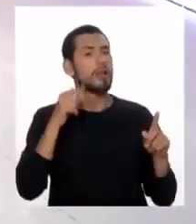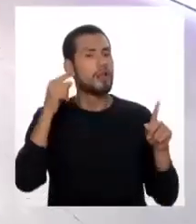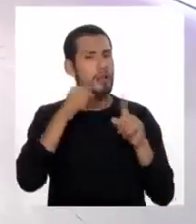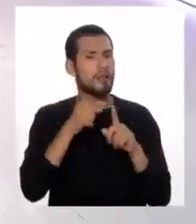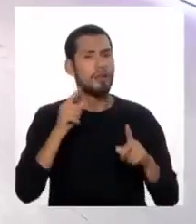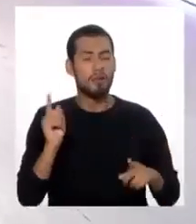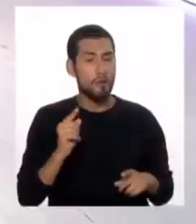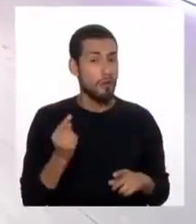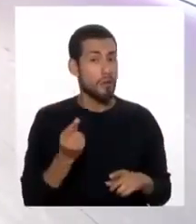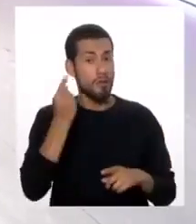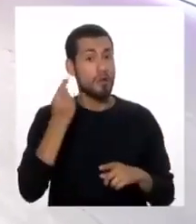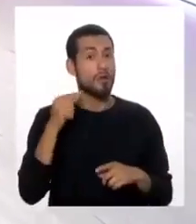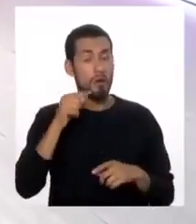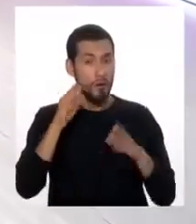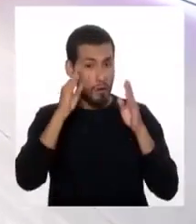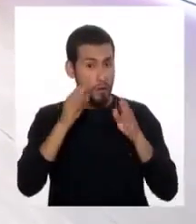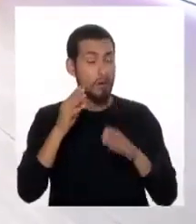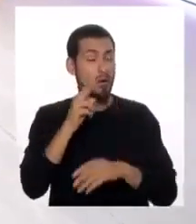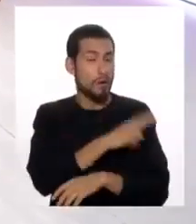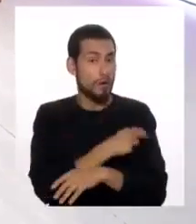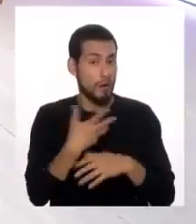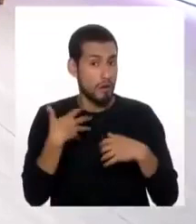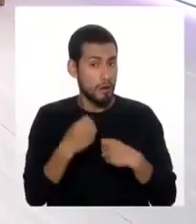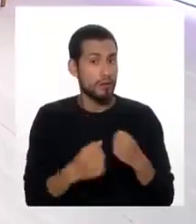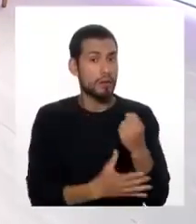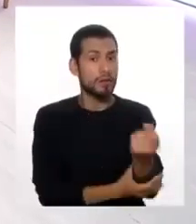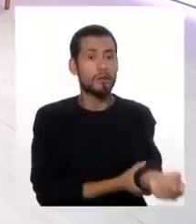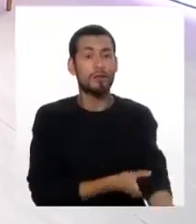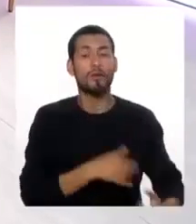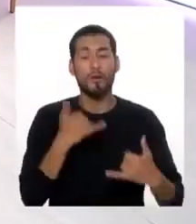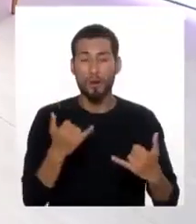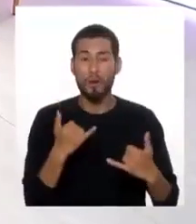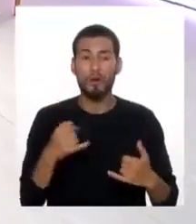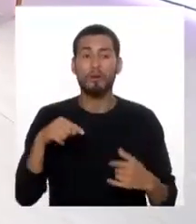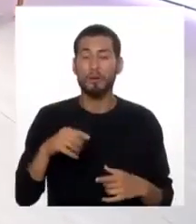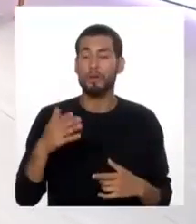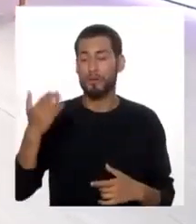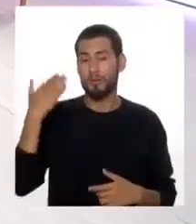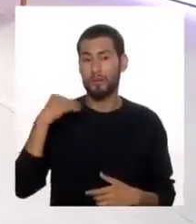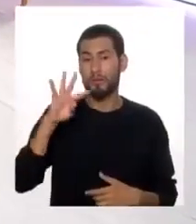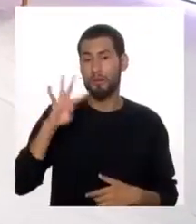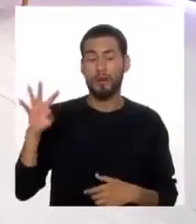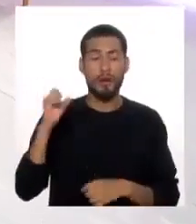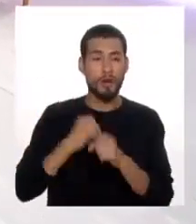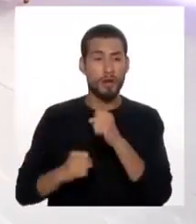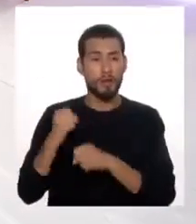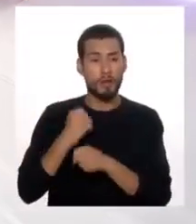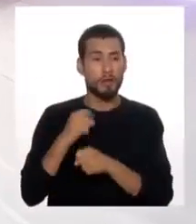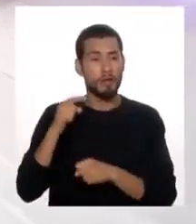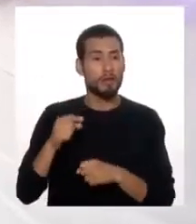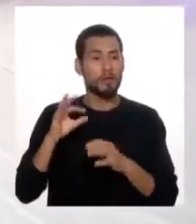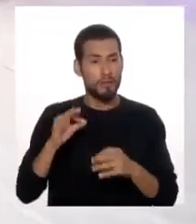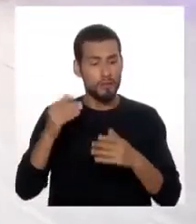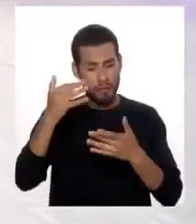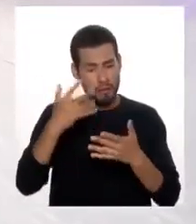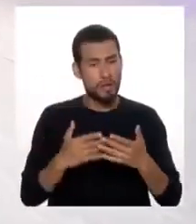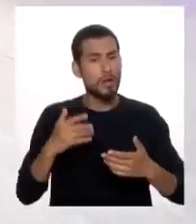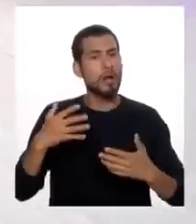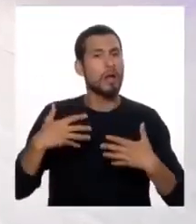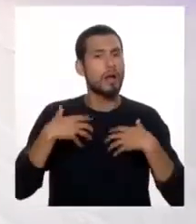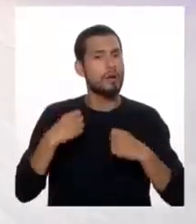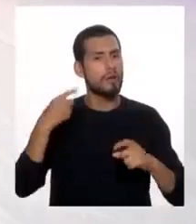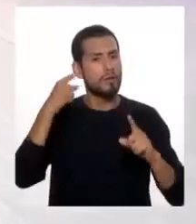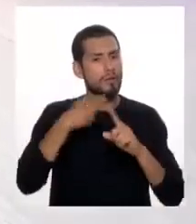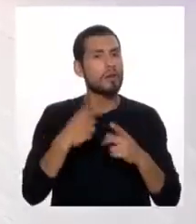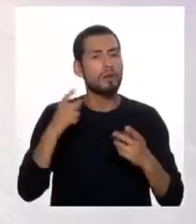no es solamente una visión hospitalaria de la salud. Hoy día se tiende, hace más de 44 años de alma ata, en que la salud tenga que